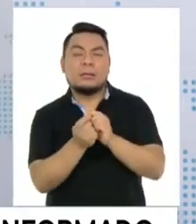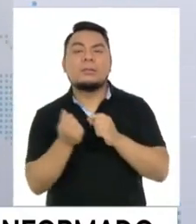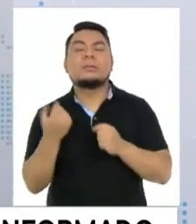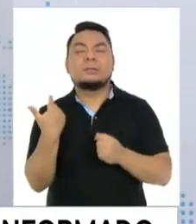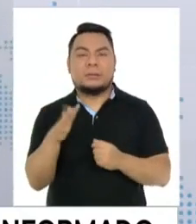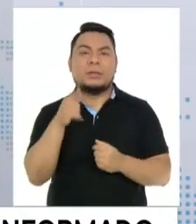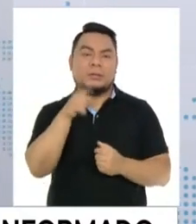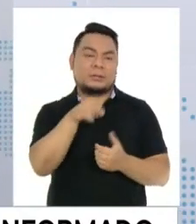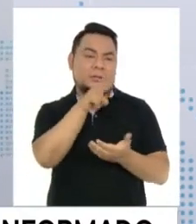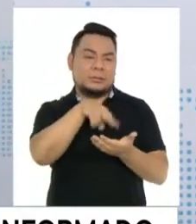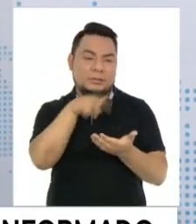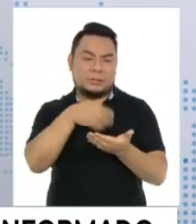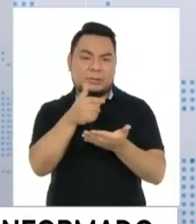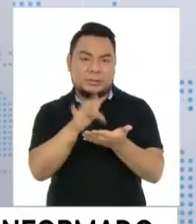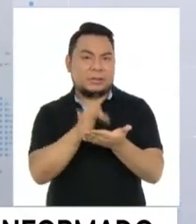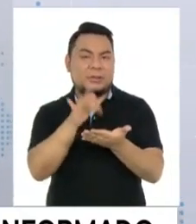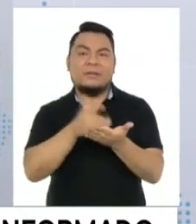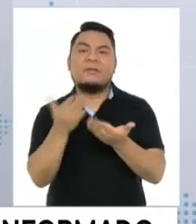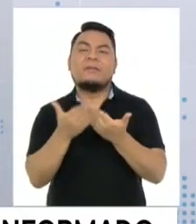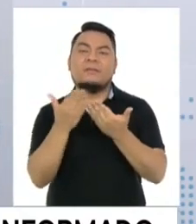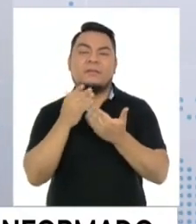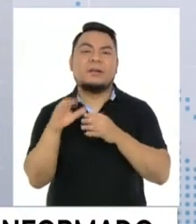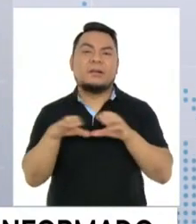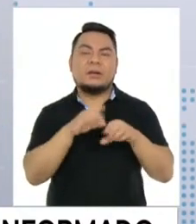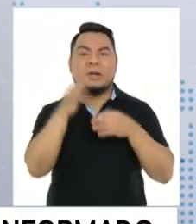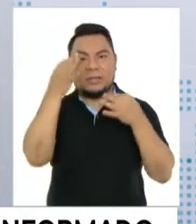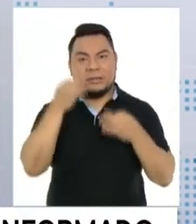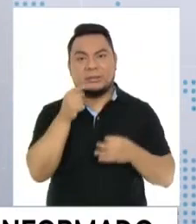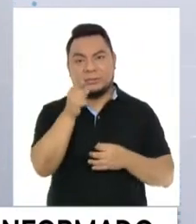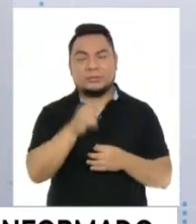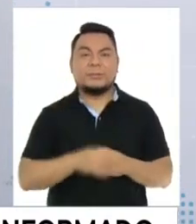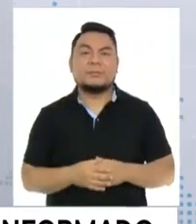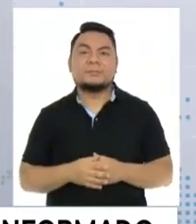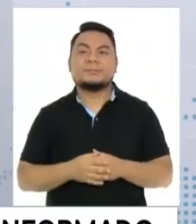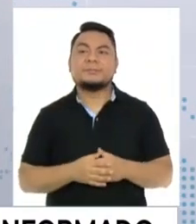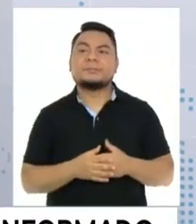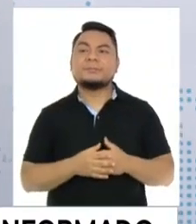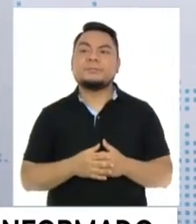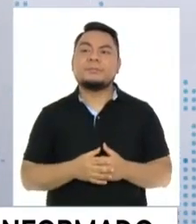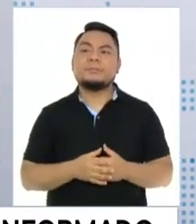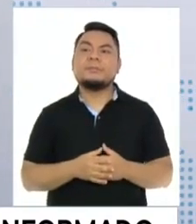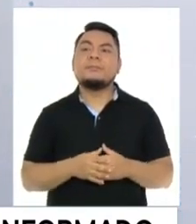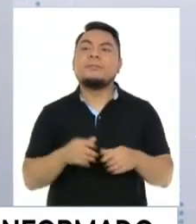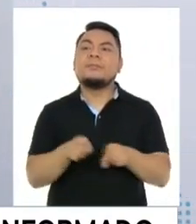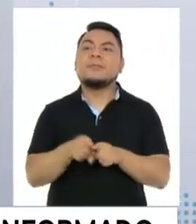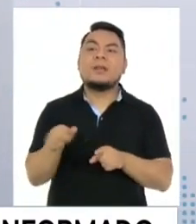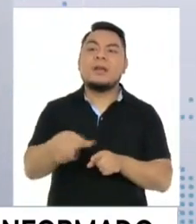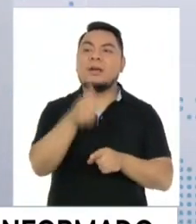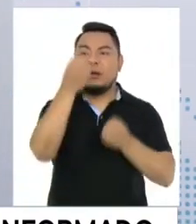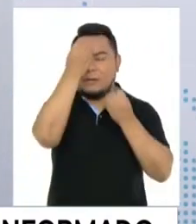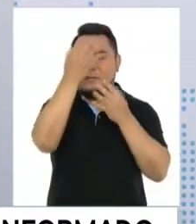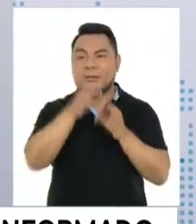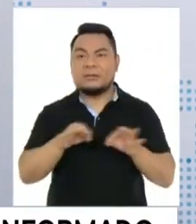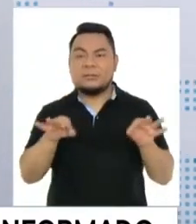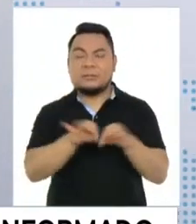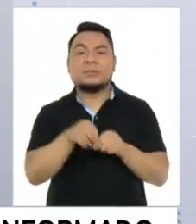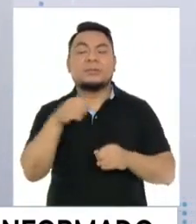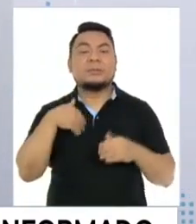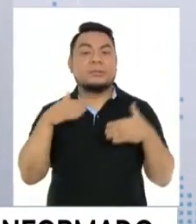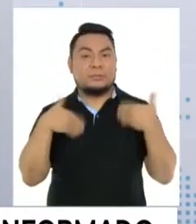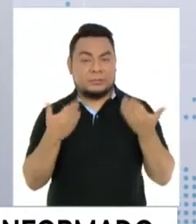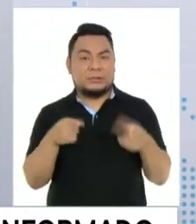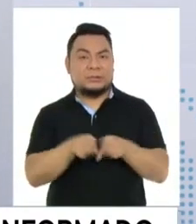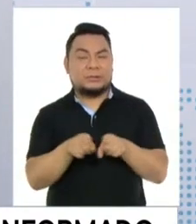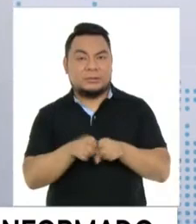funcionarios y funcionarias de la OMP vienen haciendo la discusión respectiva. Claro. Y otro dato importante es claro, uno puede